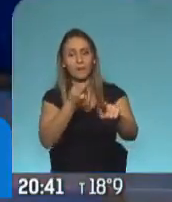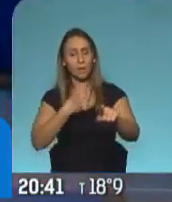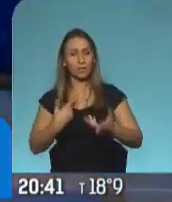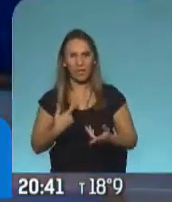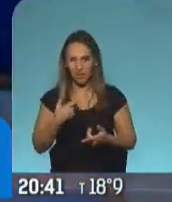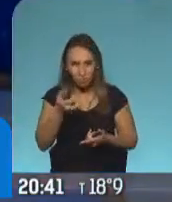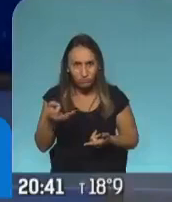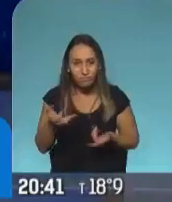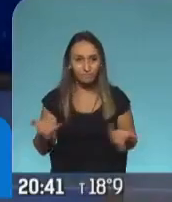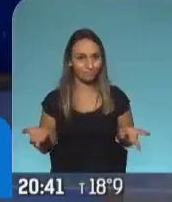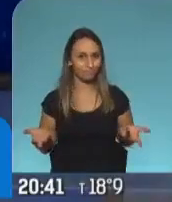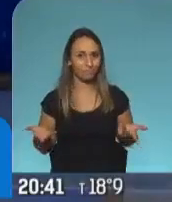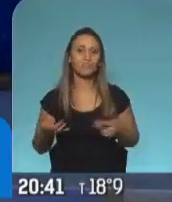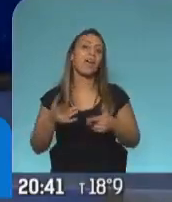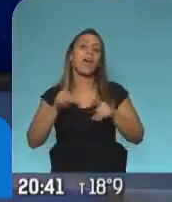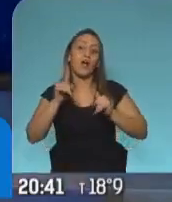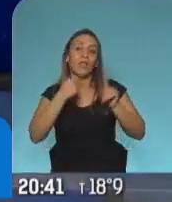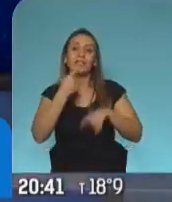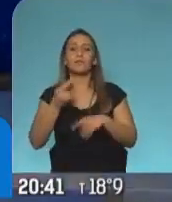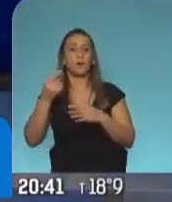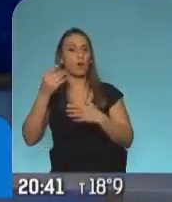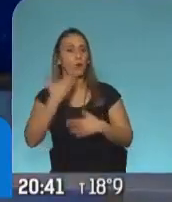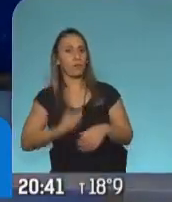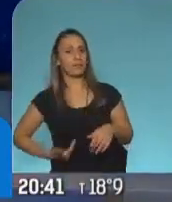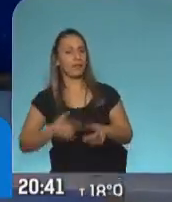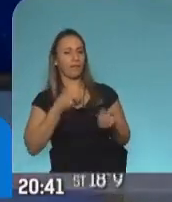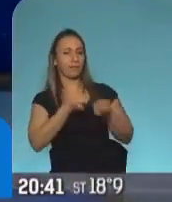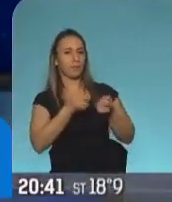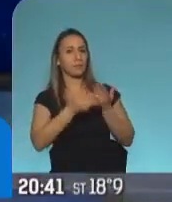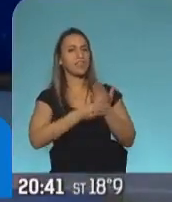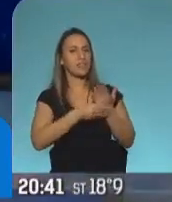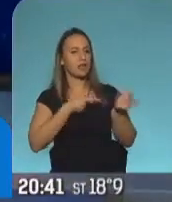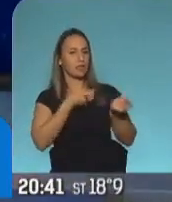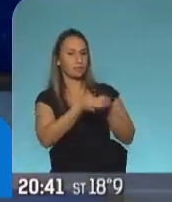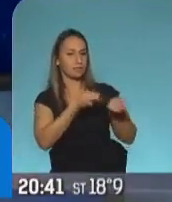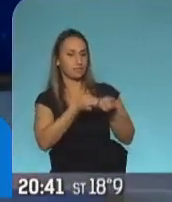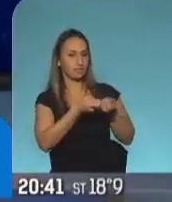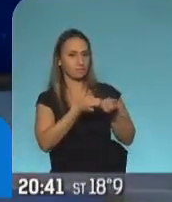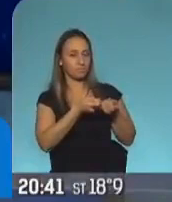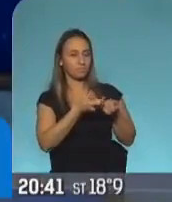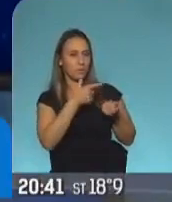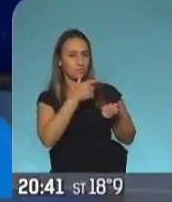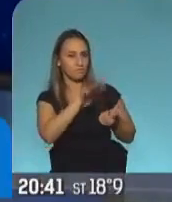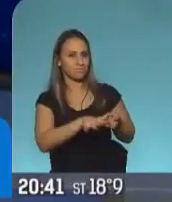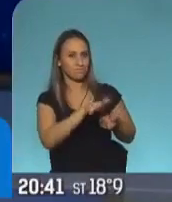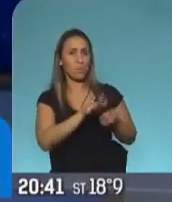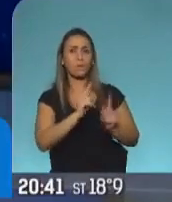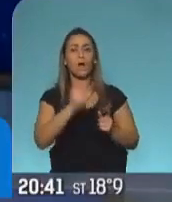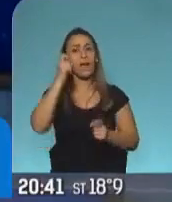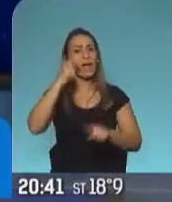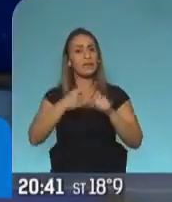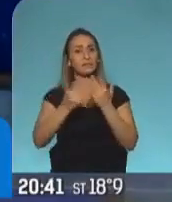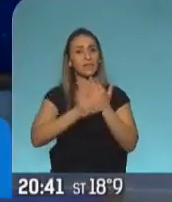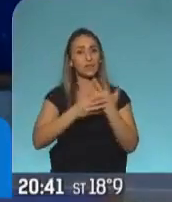que dicen que el que estaría manejando el ministerio, incluso cuando estaba en funciones el ya viejo ministro de salud,